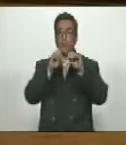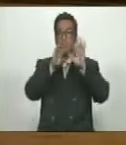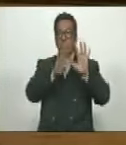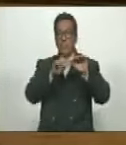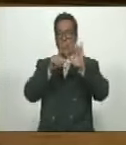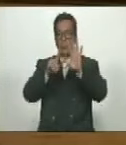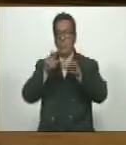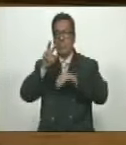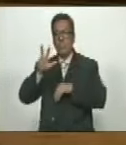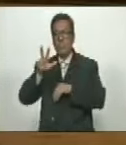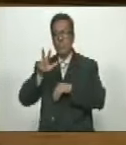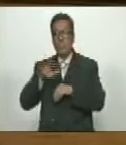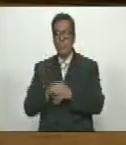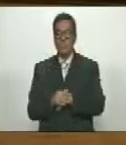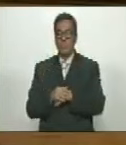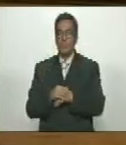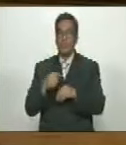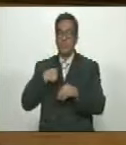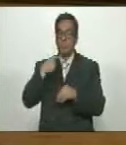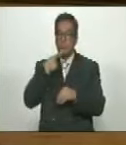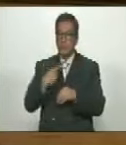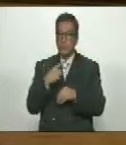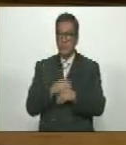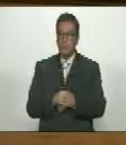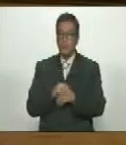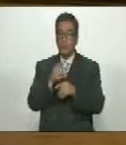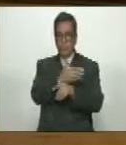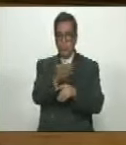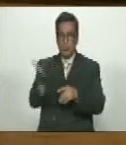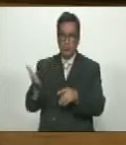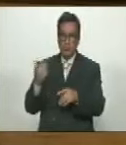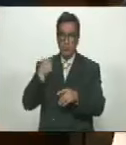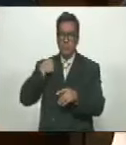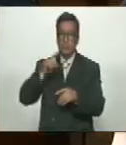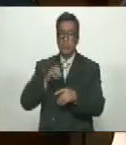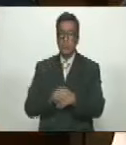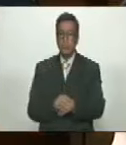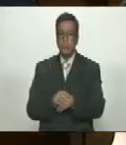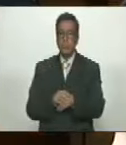963 es decir ustedes tuvieron